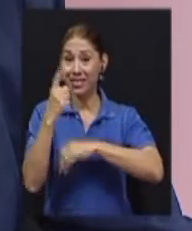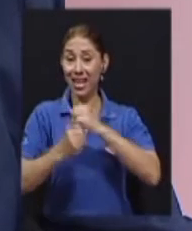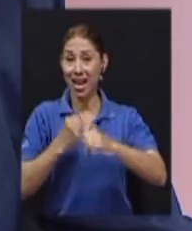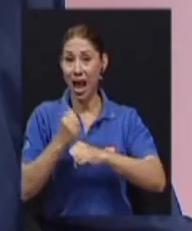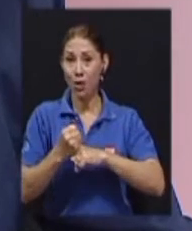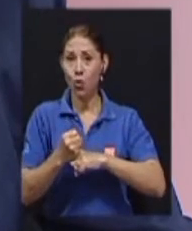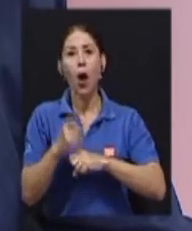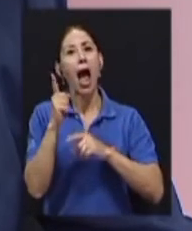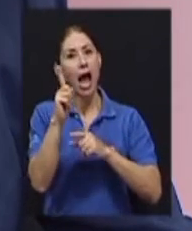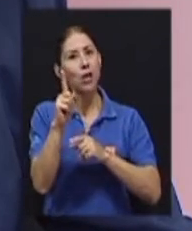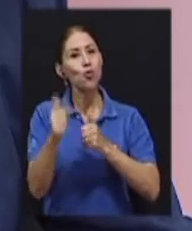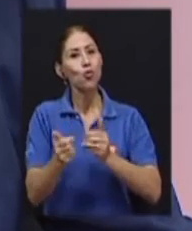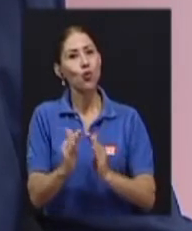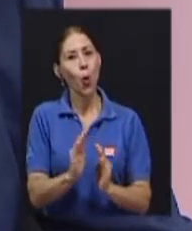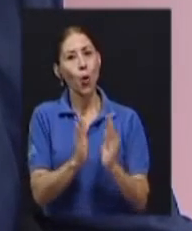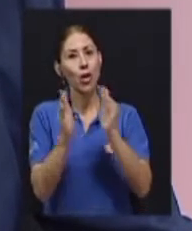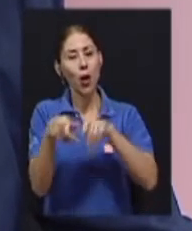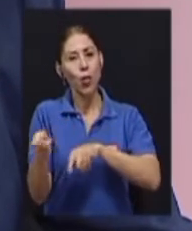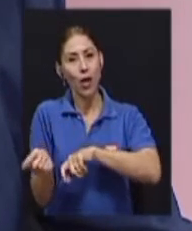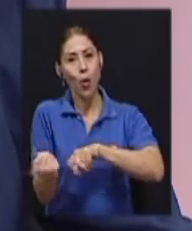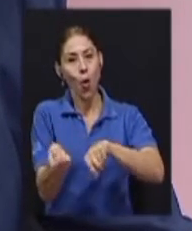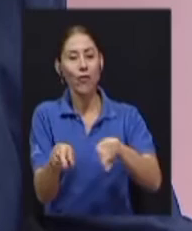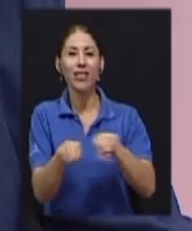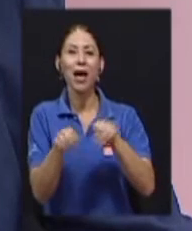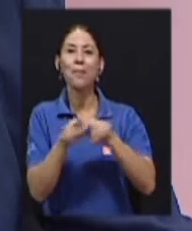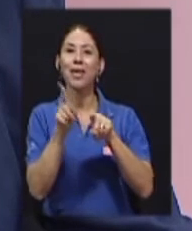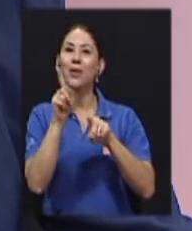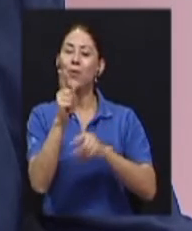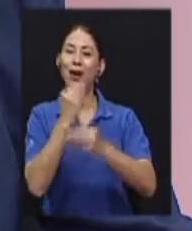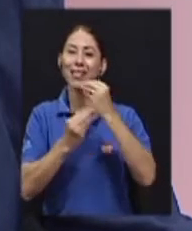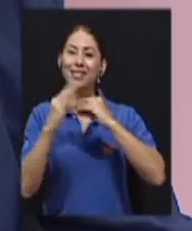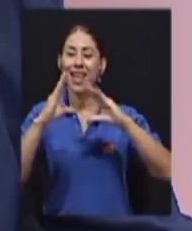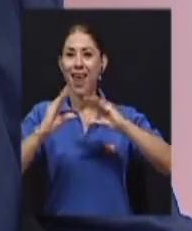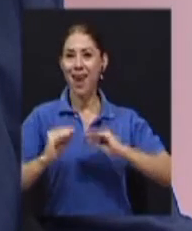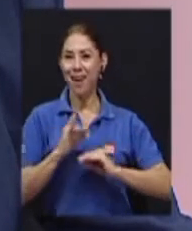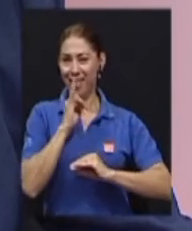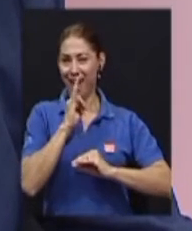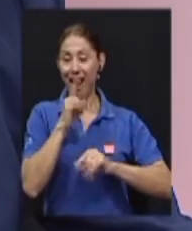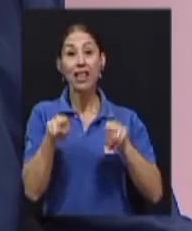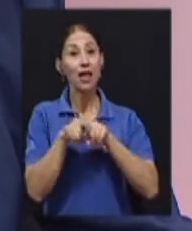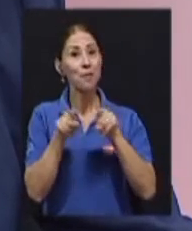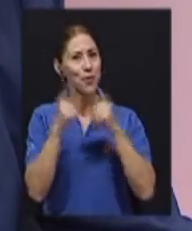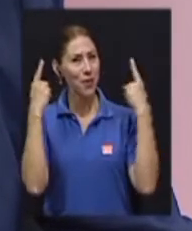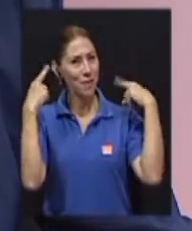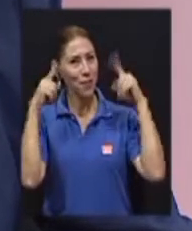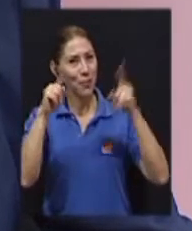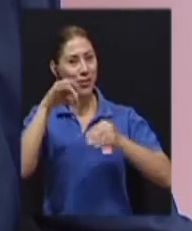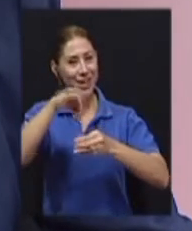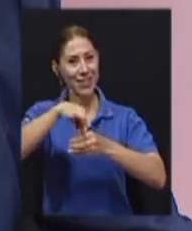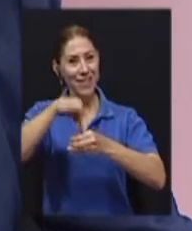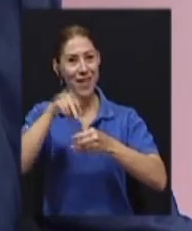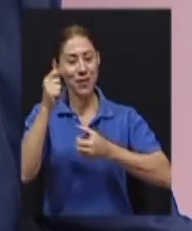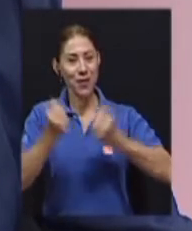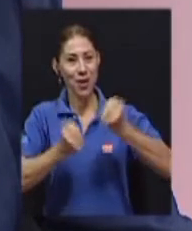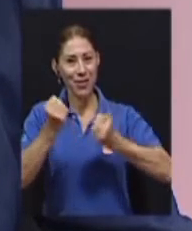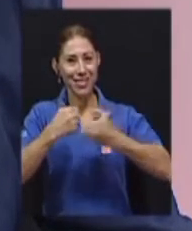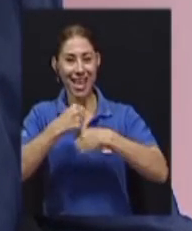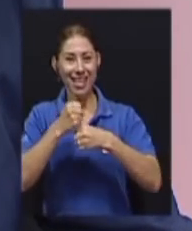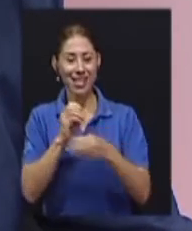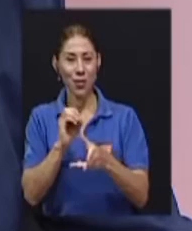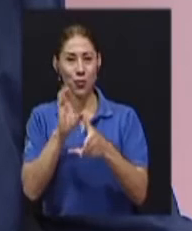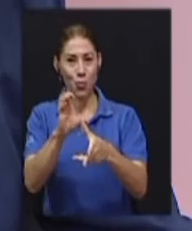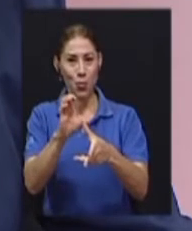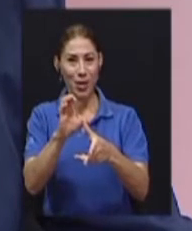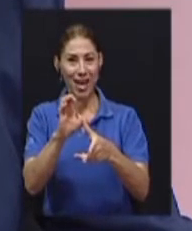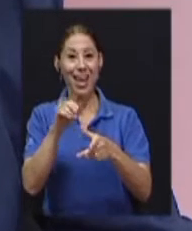una cena de gala y una famosa rifa de un automóvil que hacemos a partir del mes de octubre que se realiza en el mes de diciembre con la